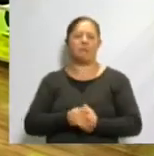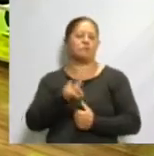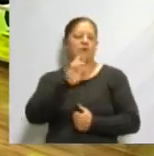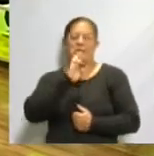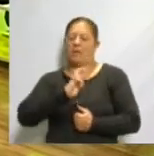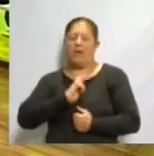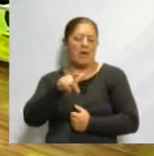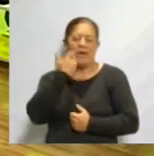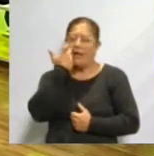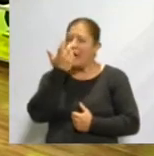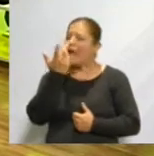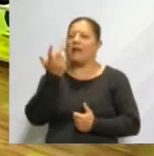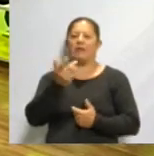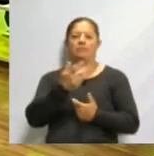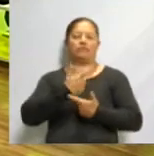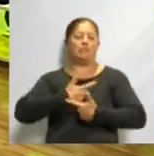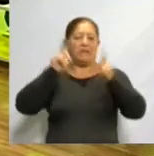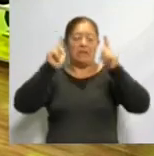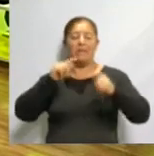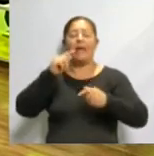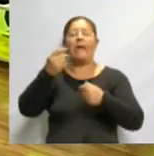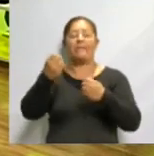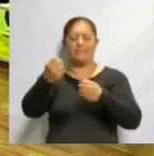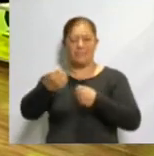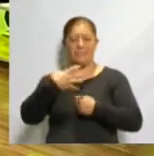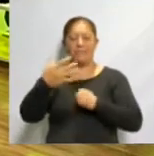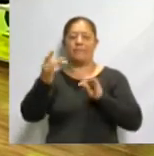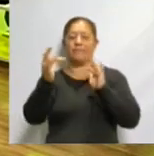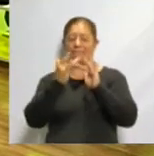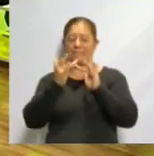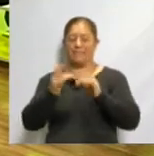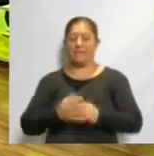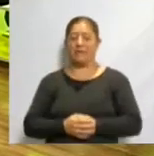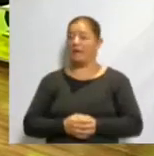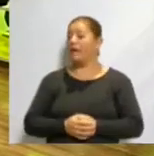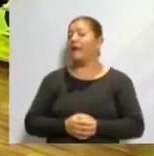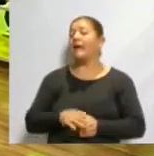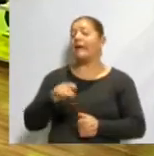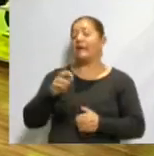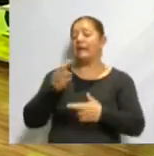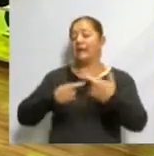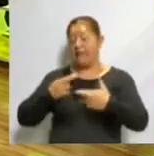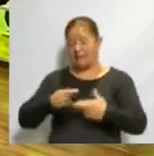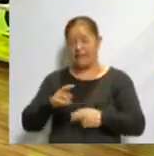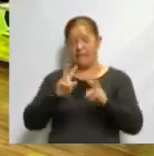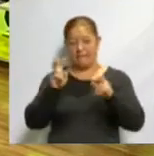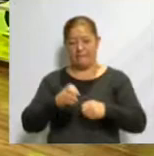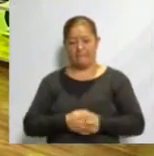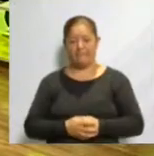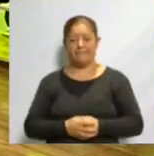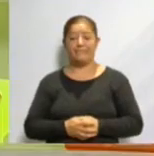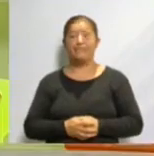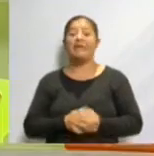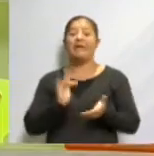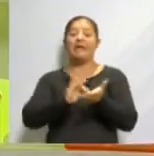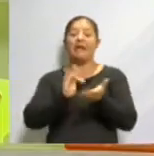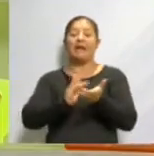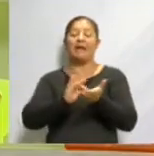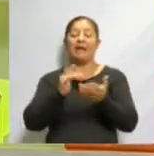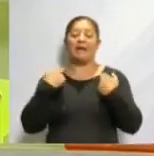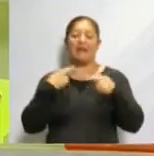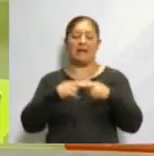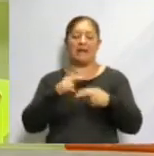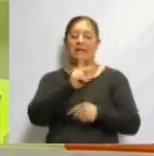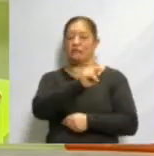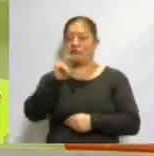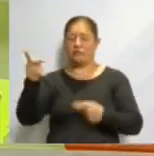respuestas, todo lo que ustedes quieran interactuar con nosotros. Pero regresando al tema, Cris. Muchas gracias, maestro. Gracias a toda